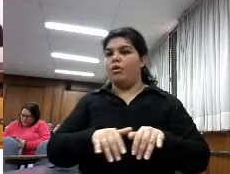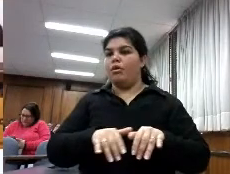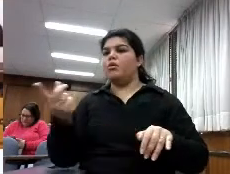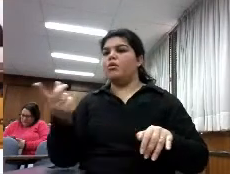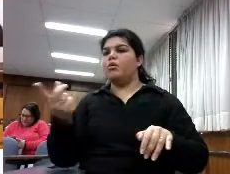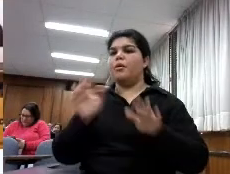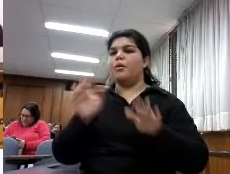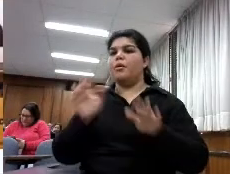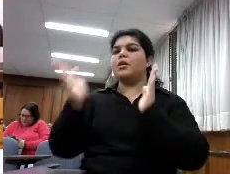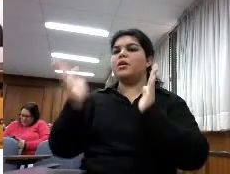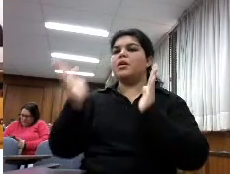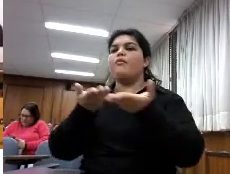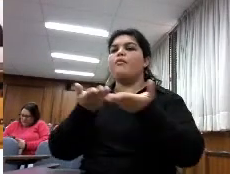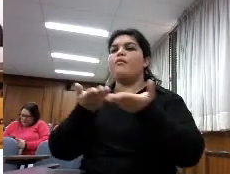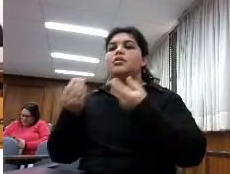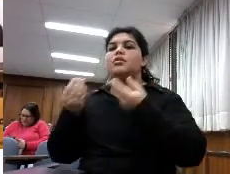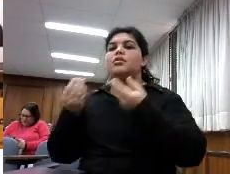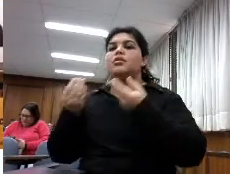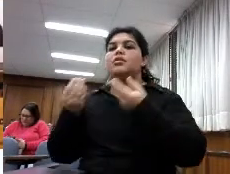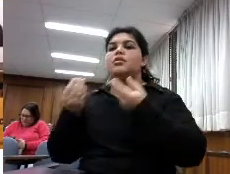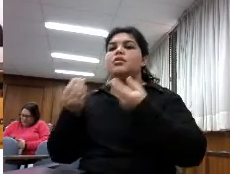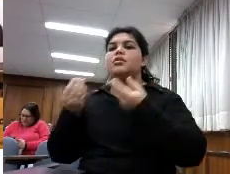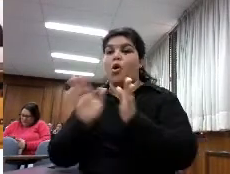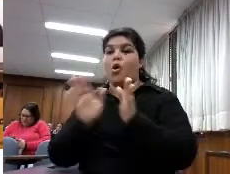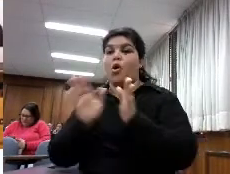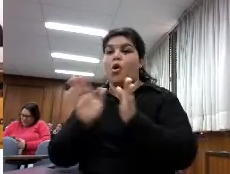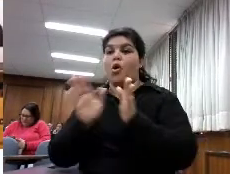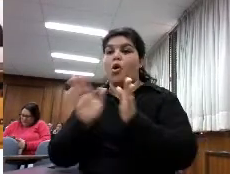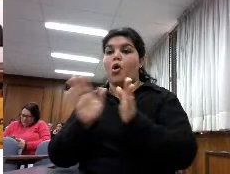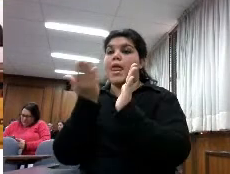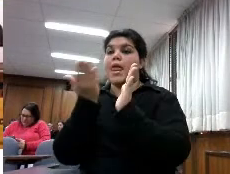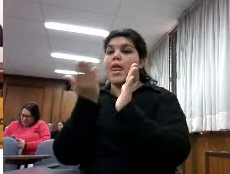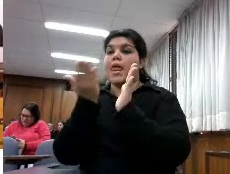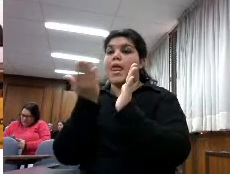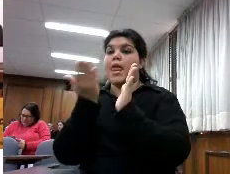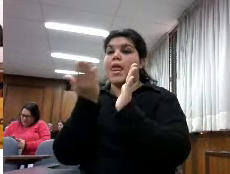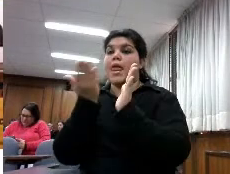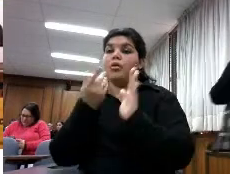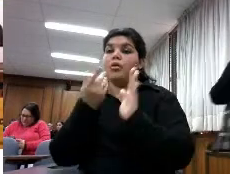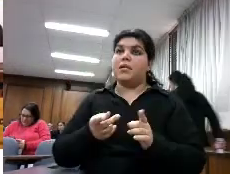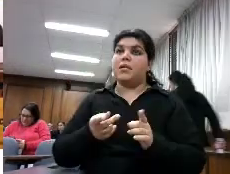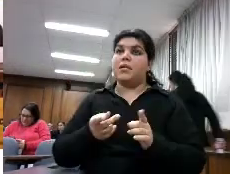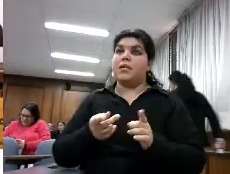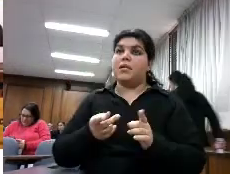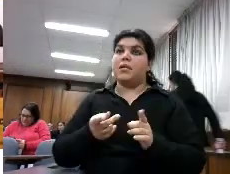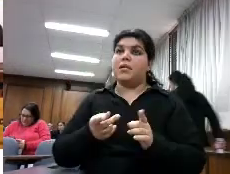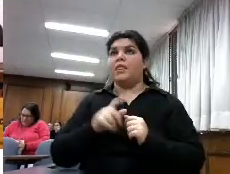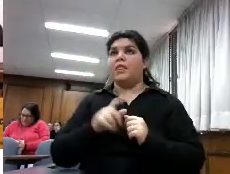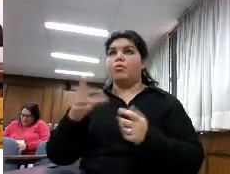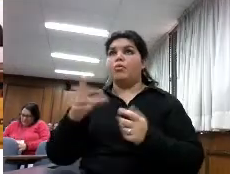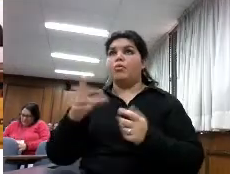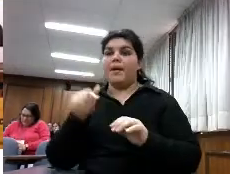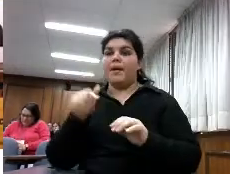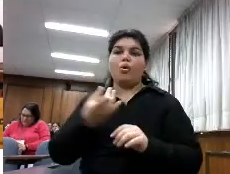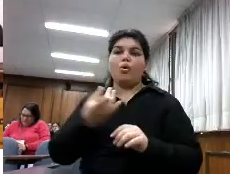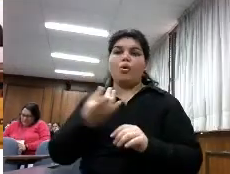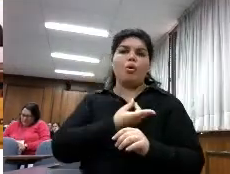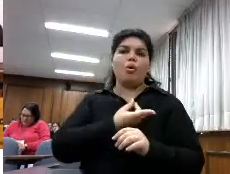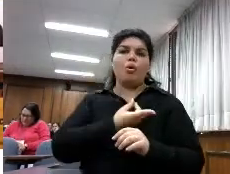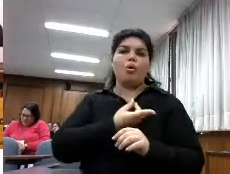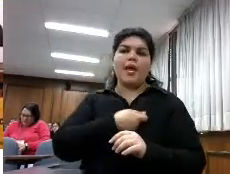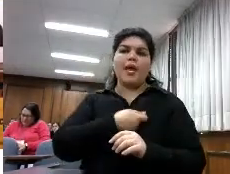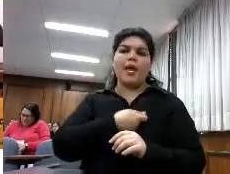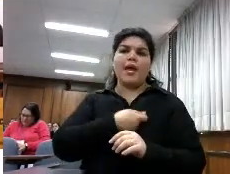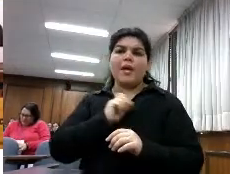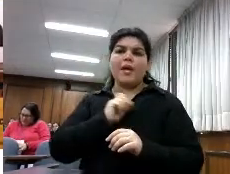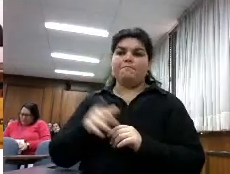del catálogo o bien a través de dispositivos cargados eso empezó sucediendo en España en España al principio para que la